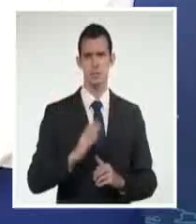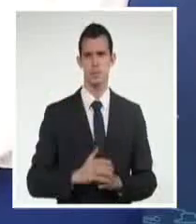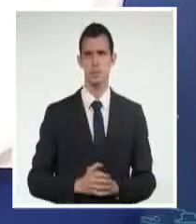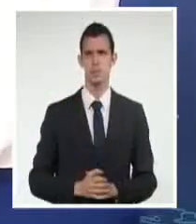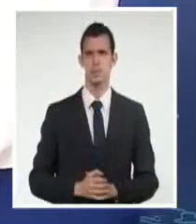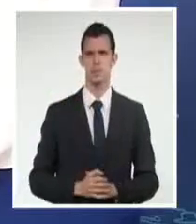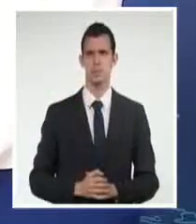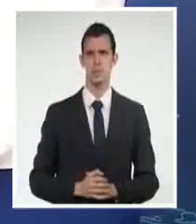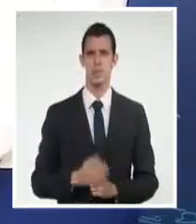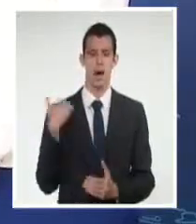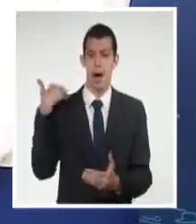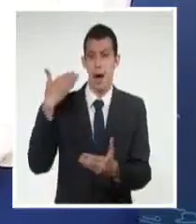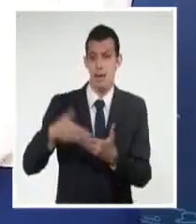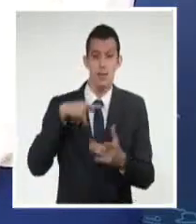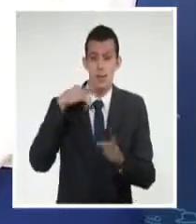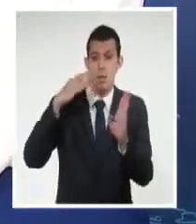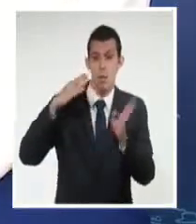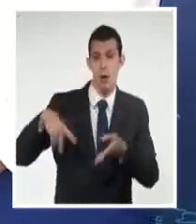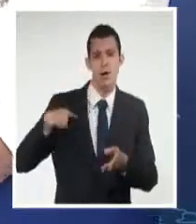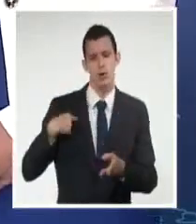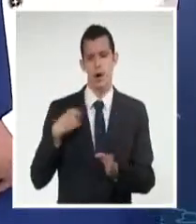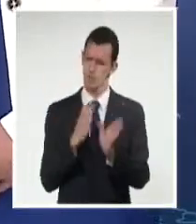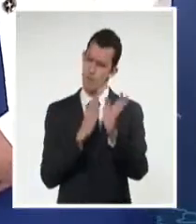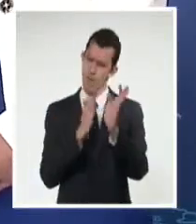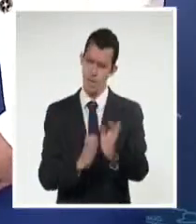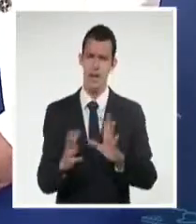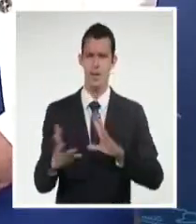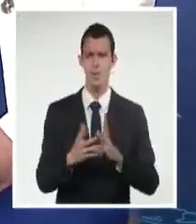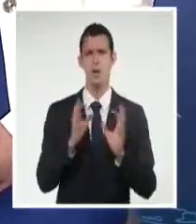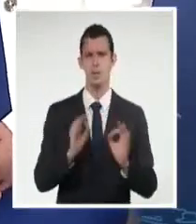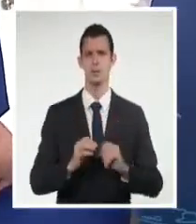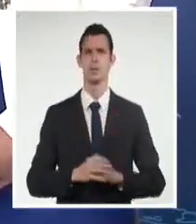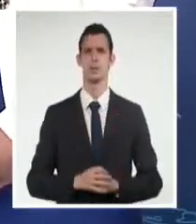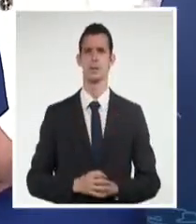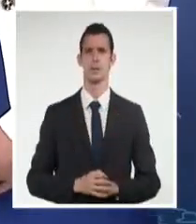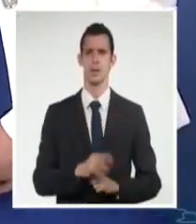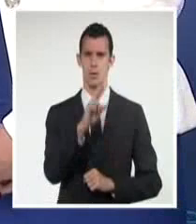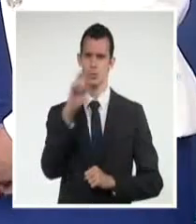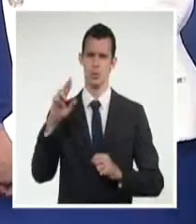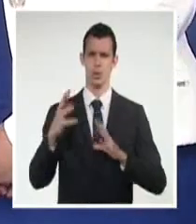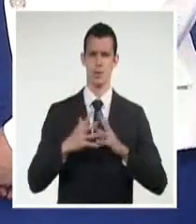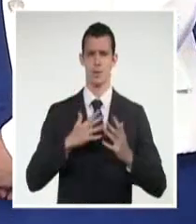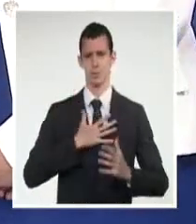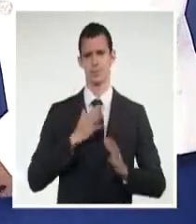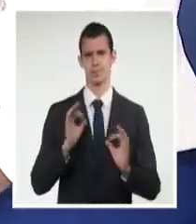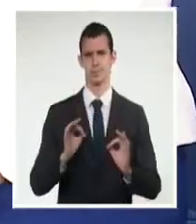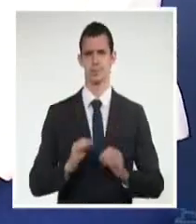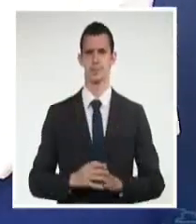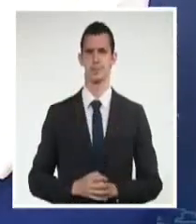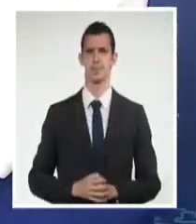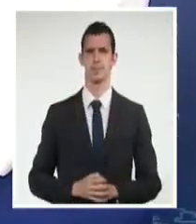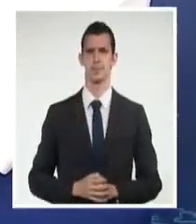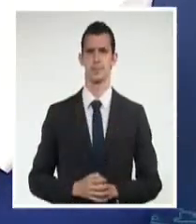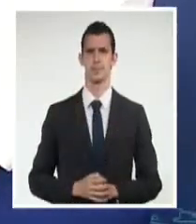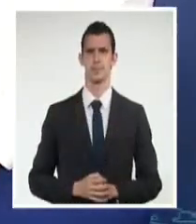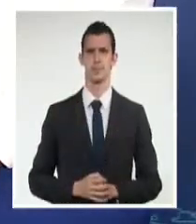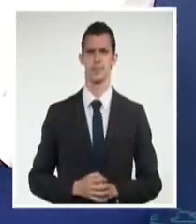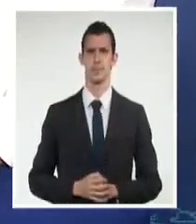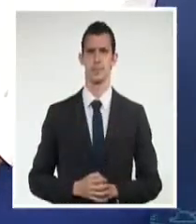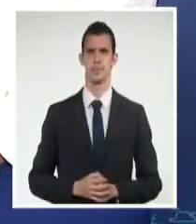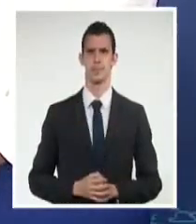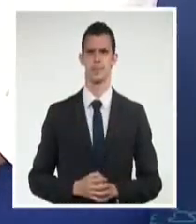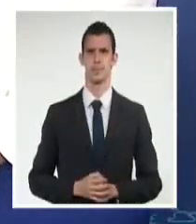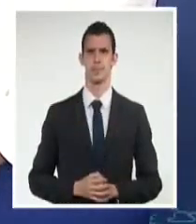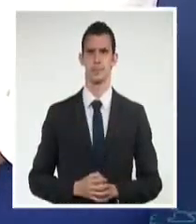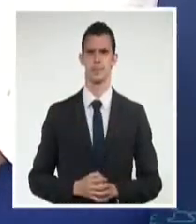hasta el último aliento. Por eso, y para, de alguna manera, rendir homenaje al 25